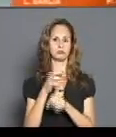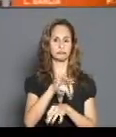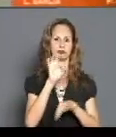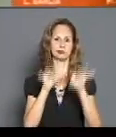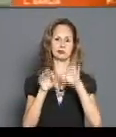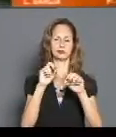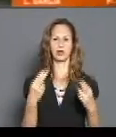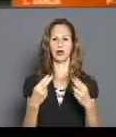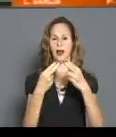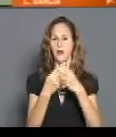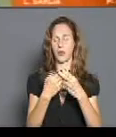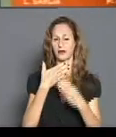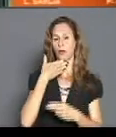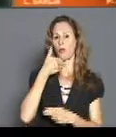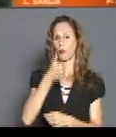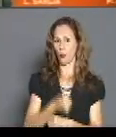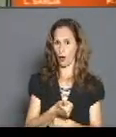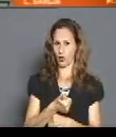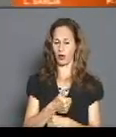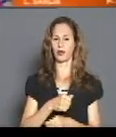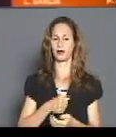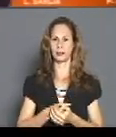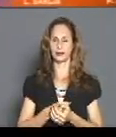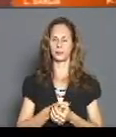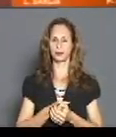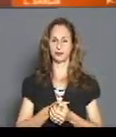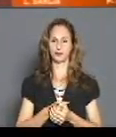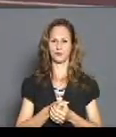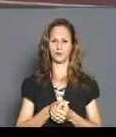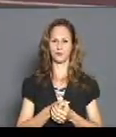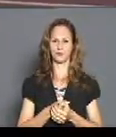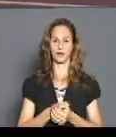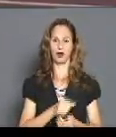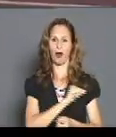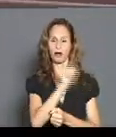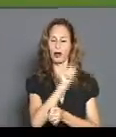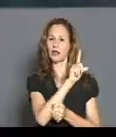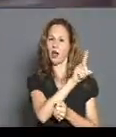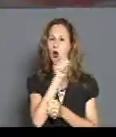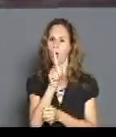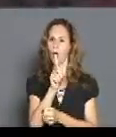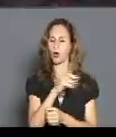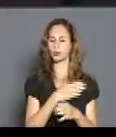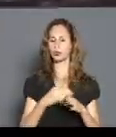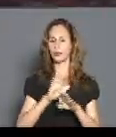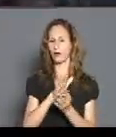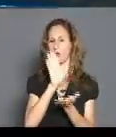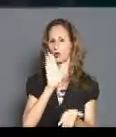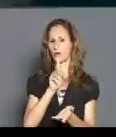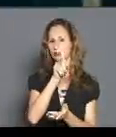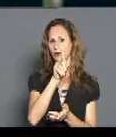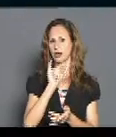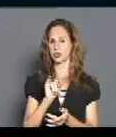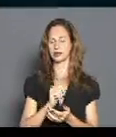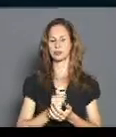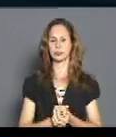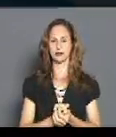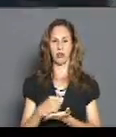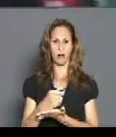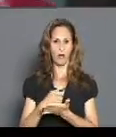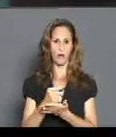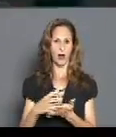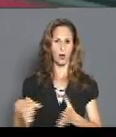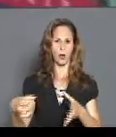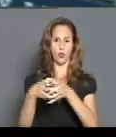cuenta nueva para los discípulos del manager Brian Sneaker, que ganaron 11 de sus 16 compromisos. Los bravos decidieron el